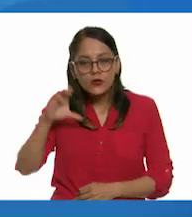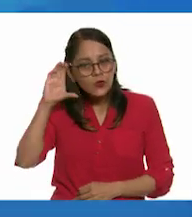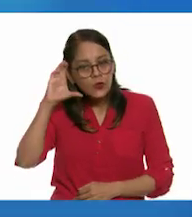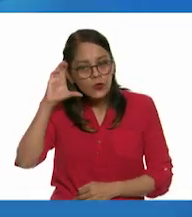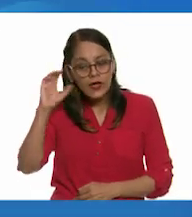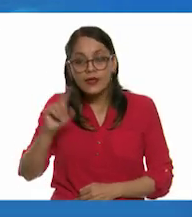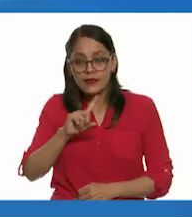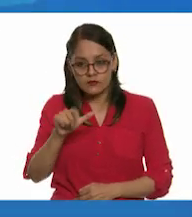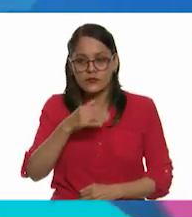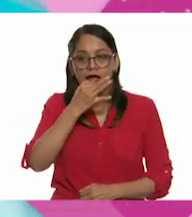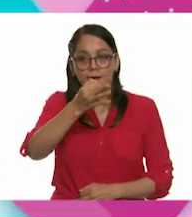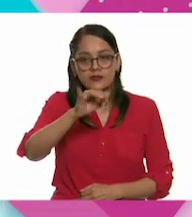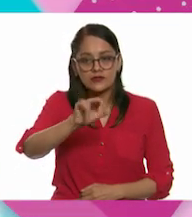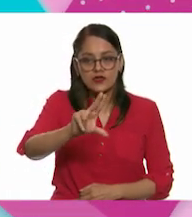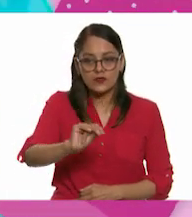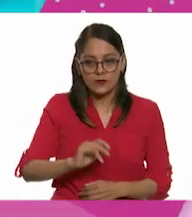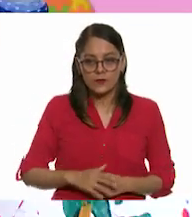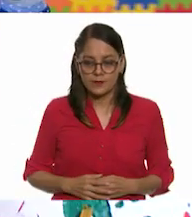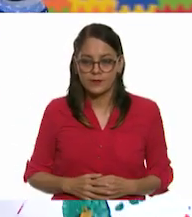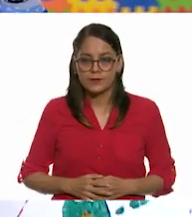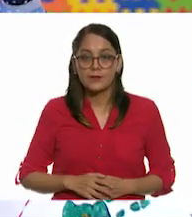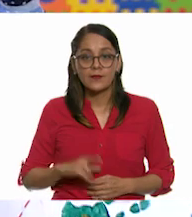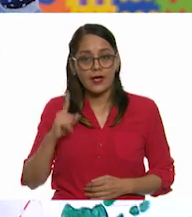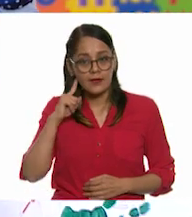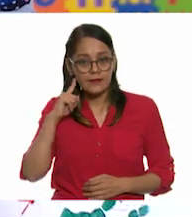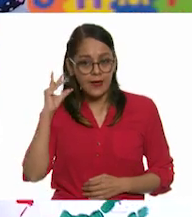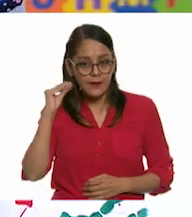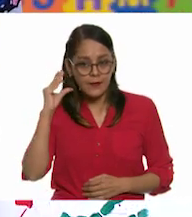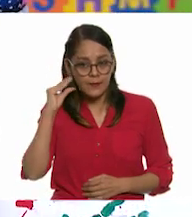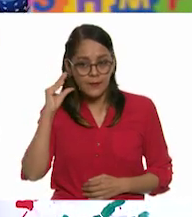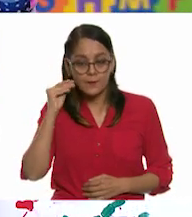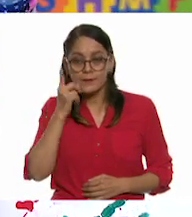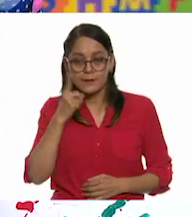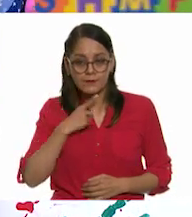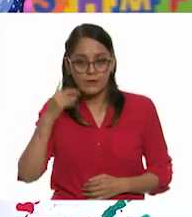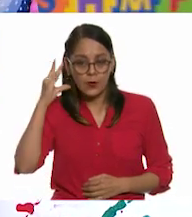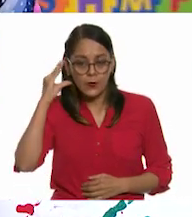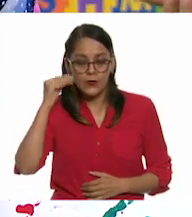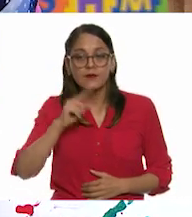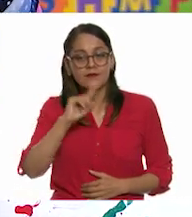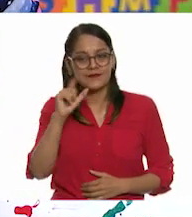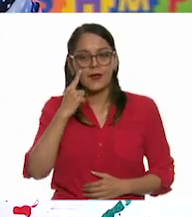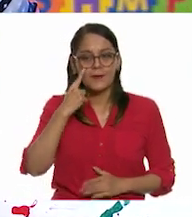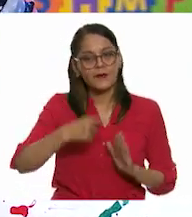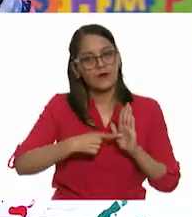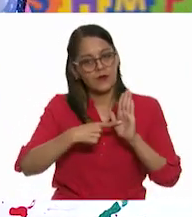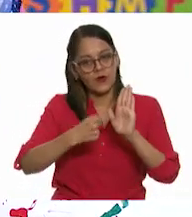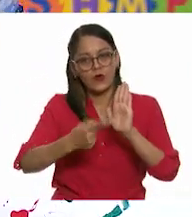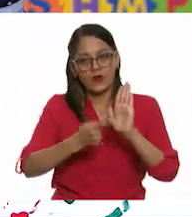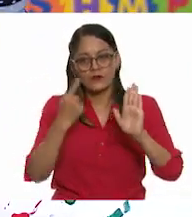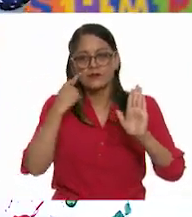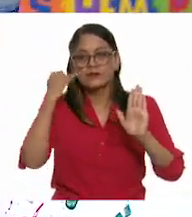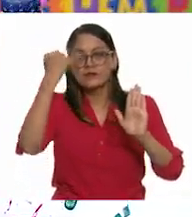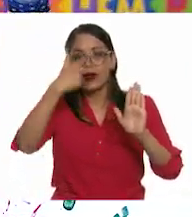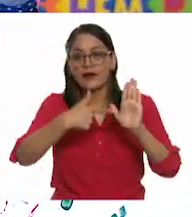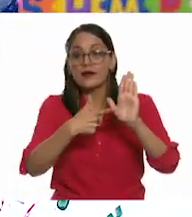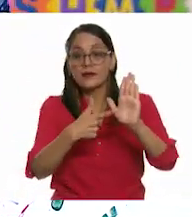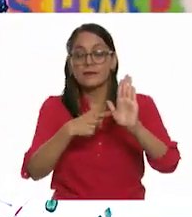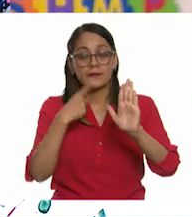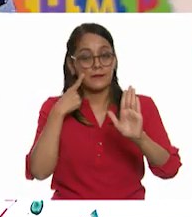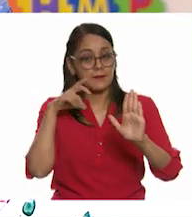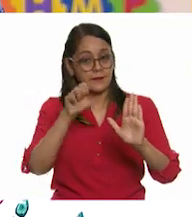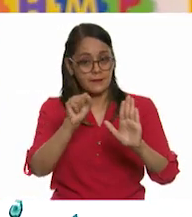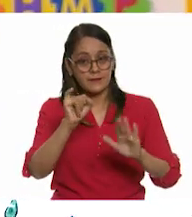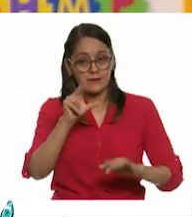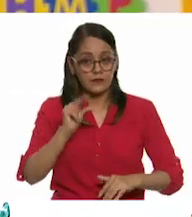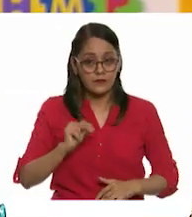si acertó o no. A ver, Rita. Ok. En lo que le dicen en secreto, nosotros vamos a ver entonces la figura nuevamente y vamos a ver si podemos tener el resultado